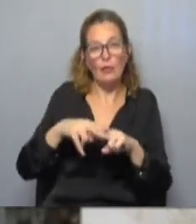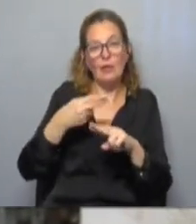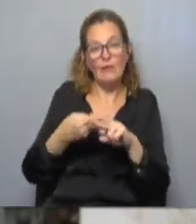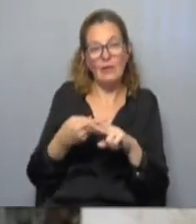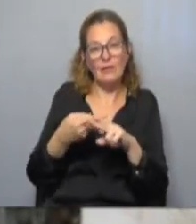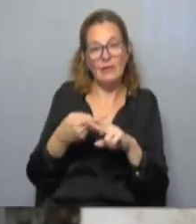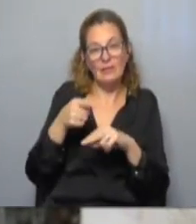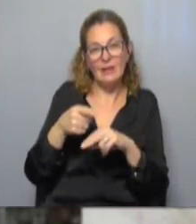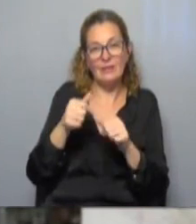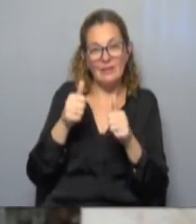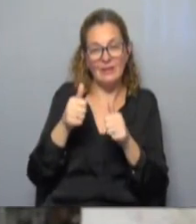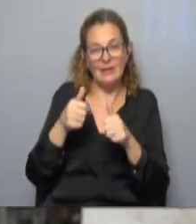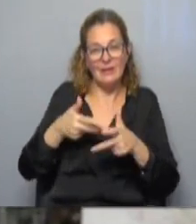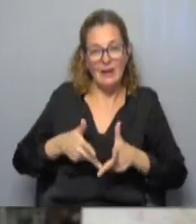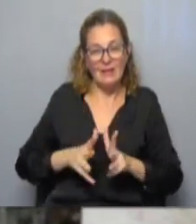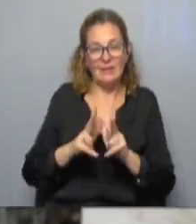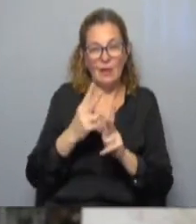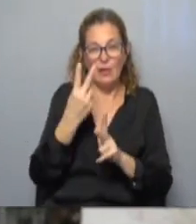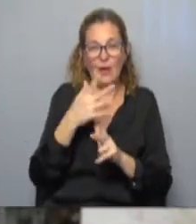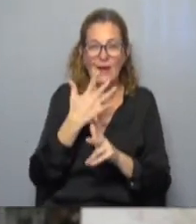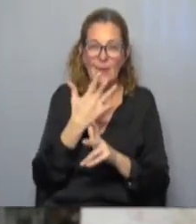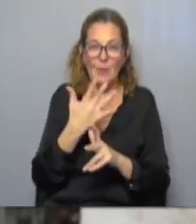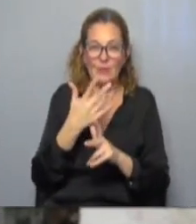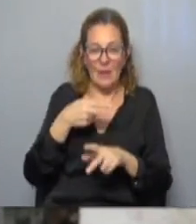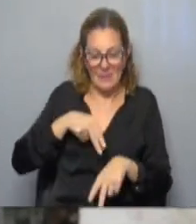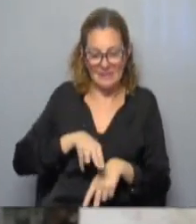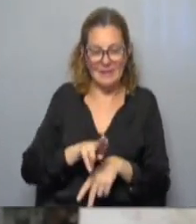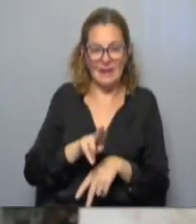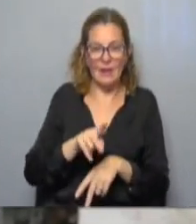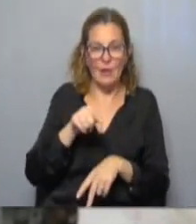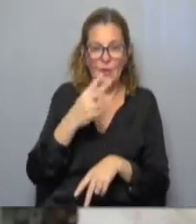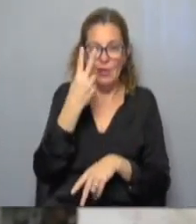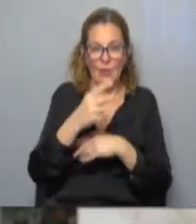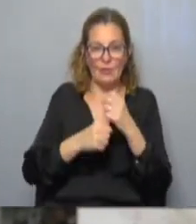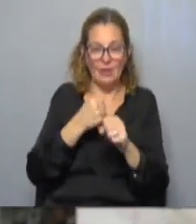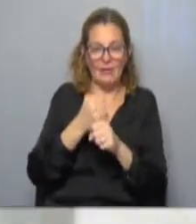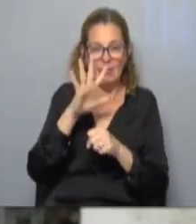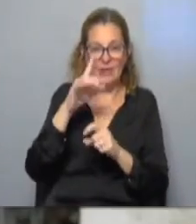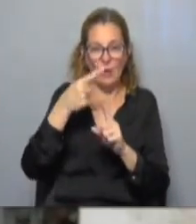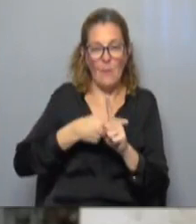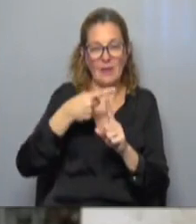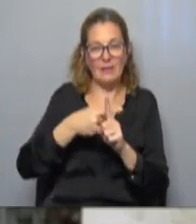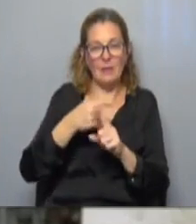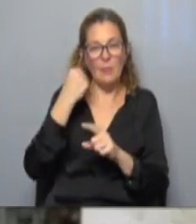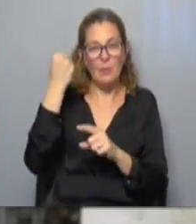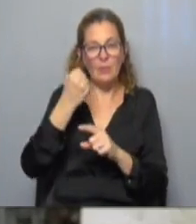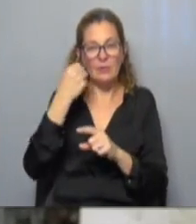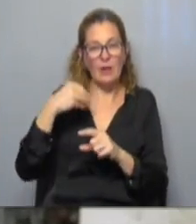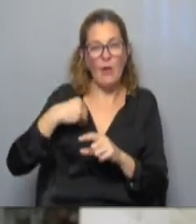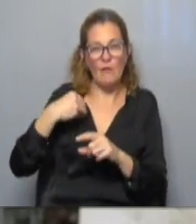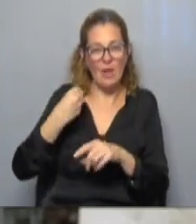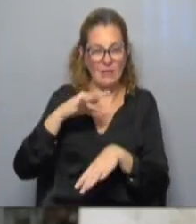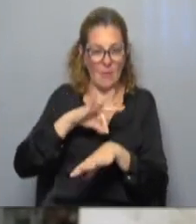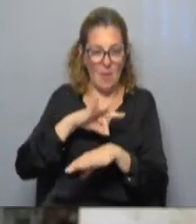y a raíz de eso sí nacieron nuestras dos hermosas mellizas que hoy tienen dos años y cinco meses es muy importante confiar en su